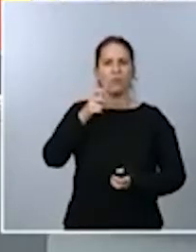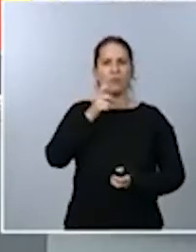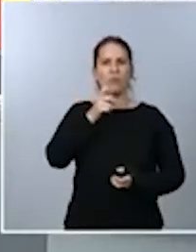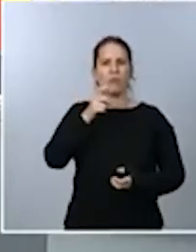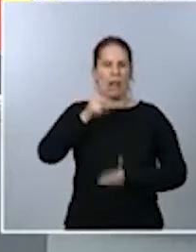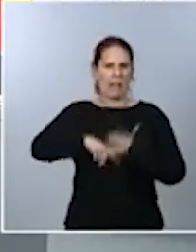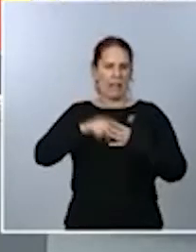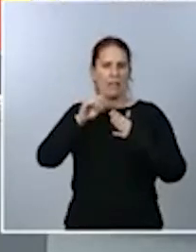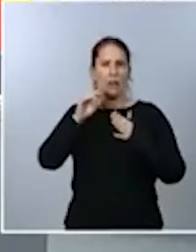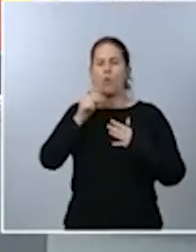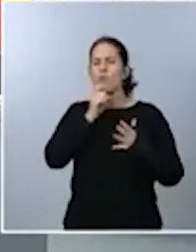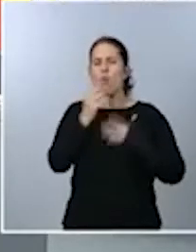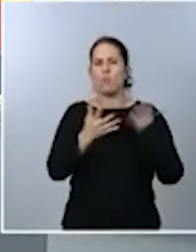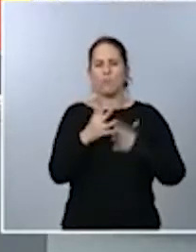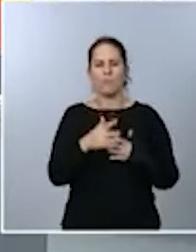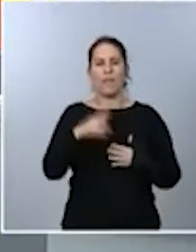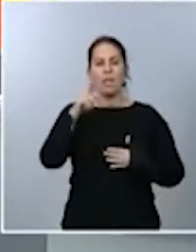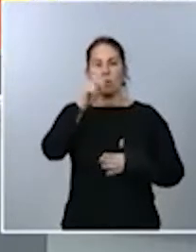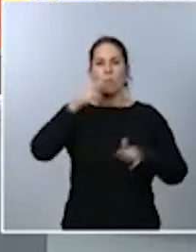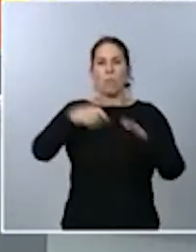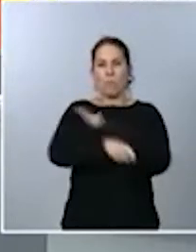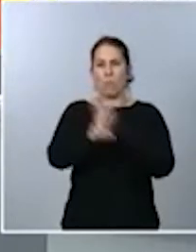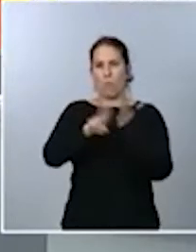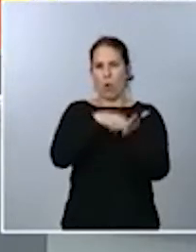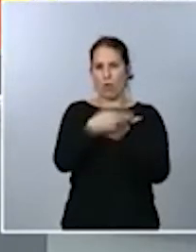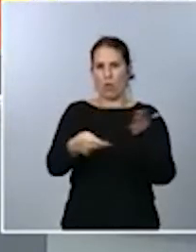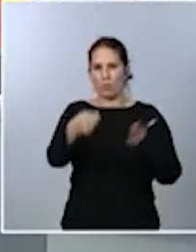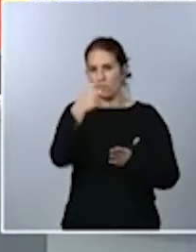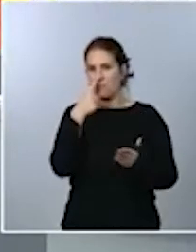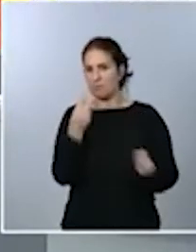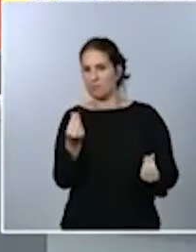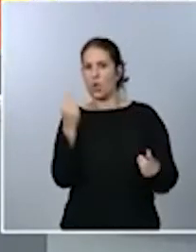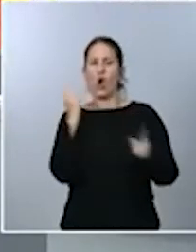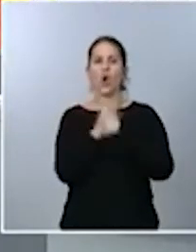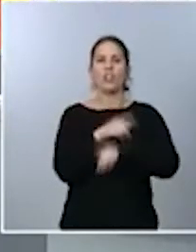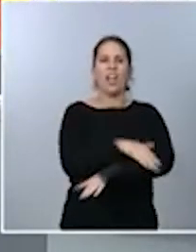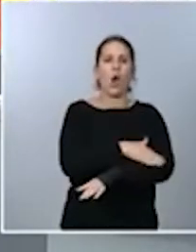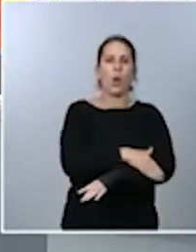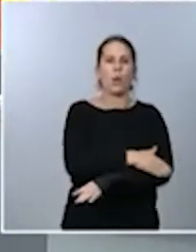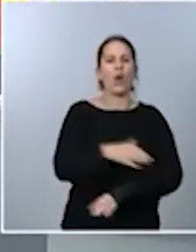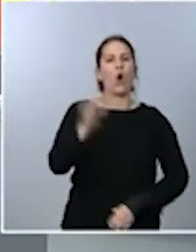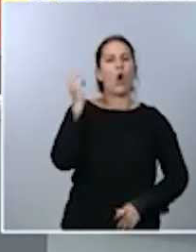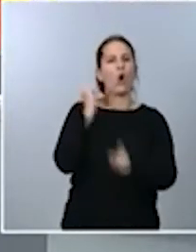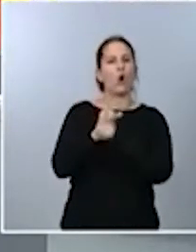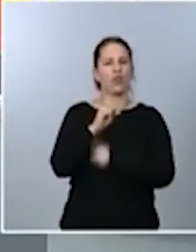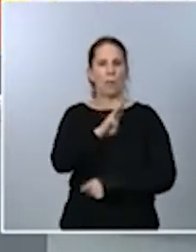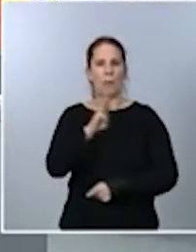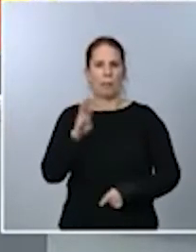la moción, solo quería preguntarle. ¿Ustedes tienen la sensación de que es una moción contra el Gobierno o contra el PP? Muchas gracias.